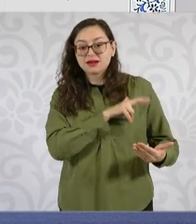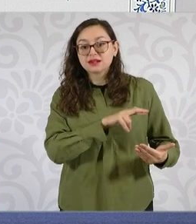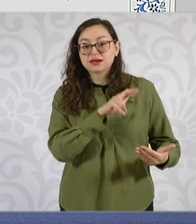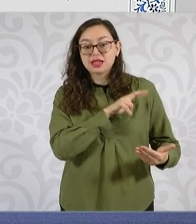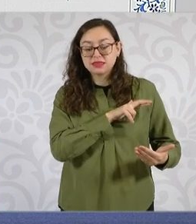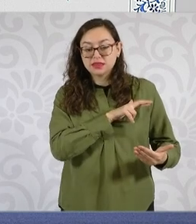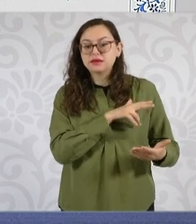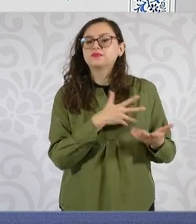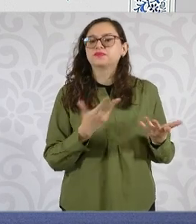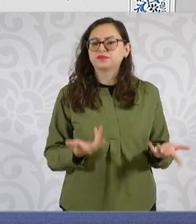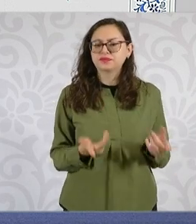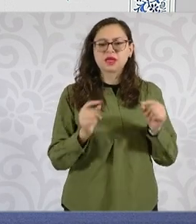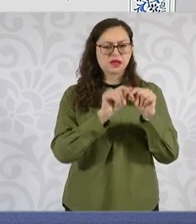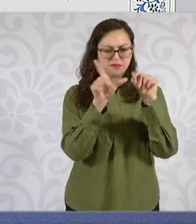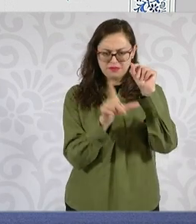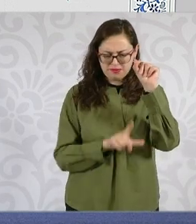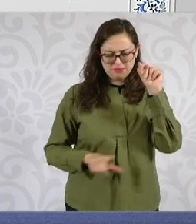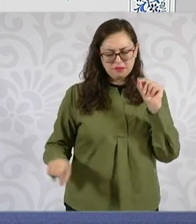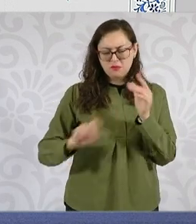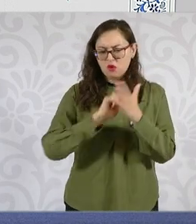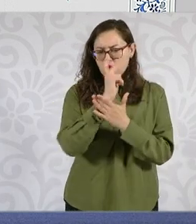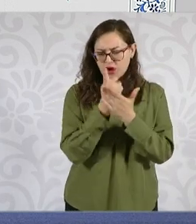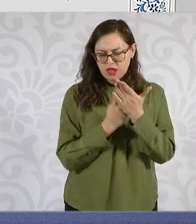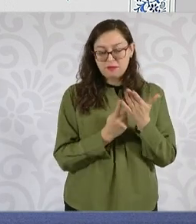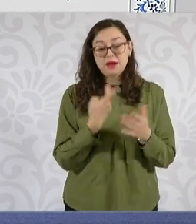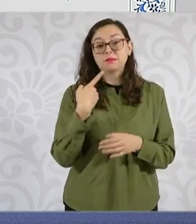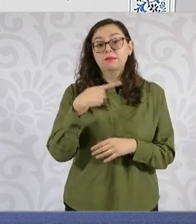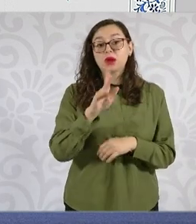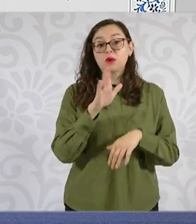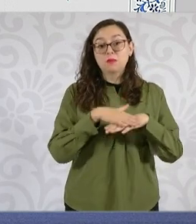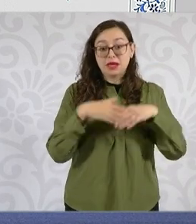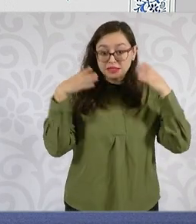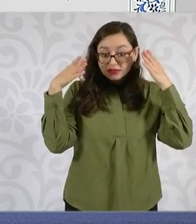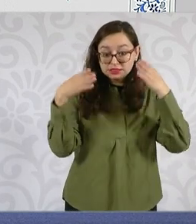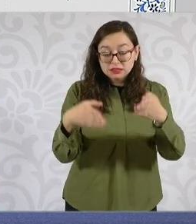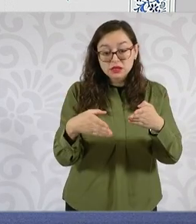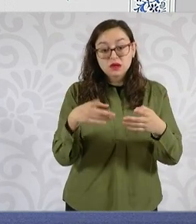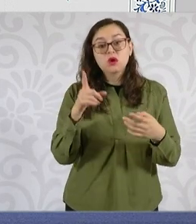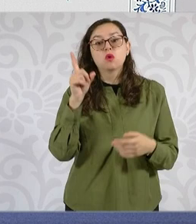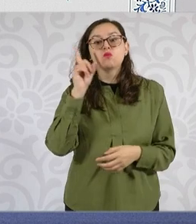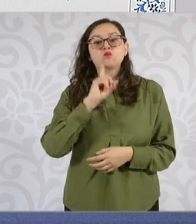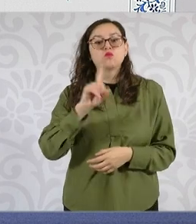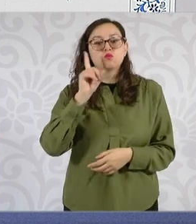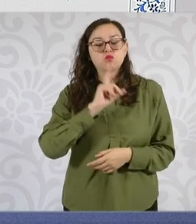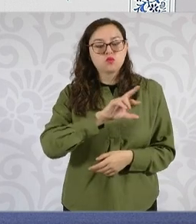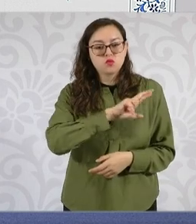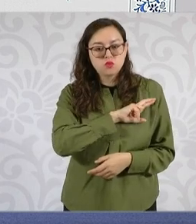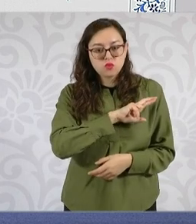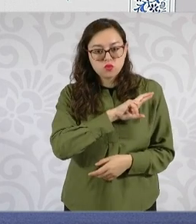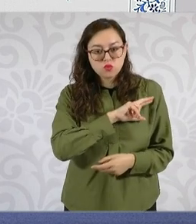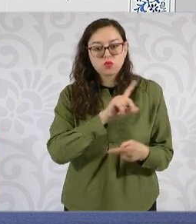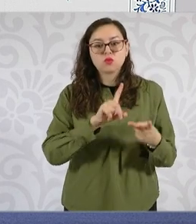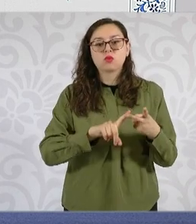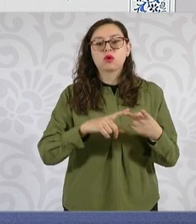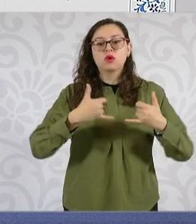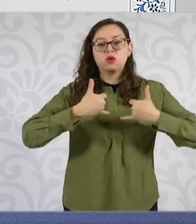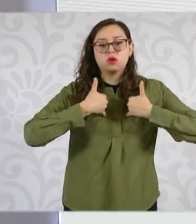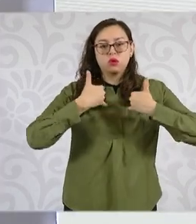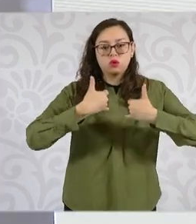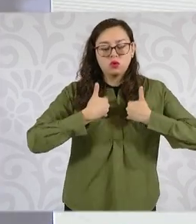población prioritaria, sobre todo mujeres jefas de familia, jóvenes,